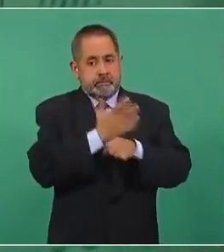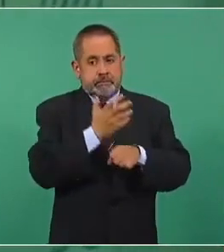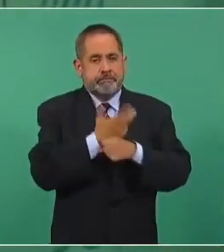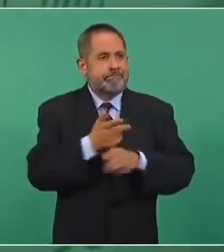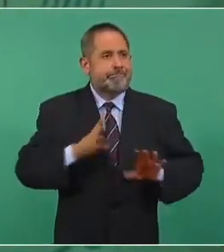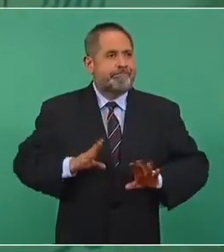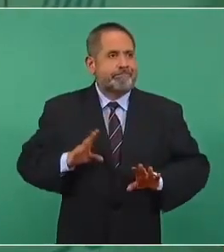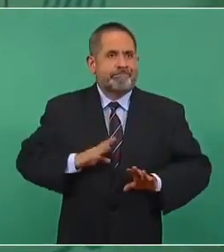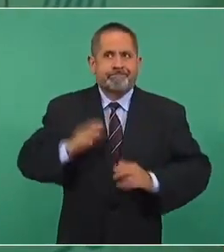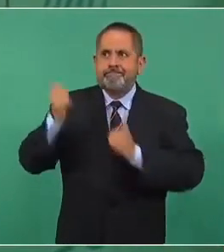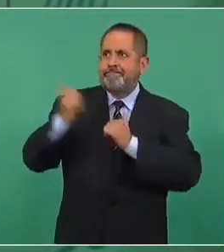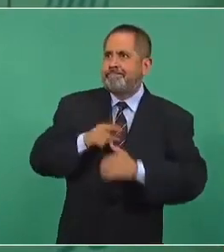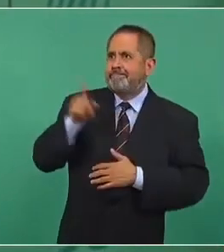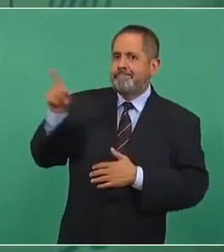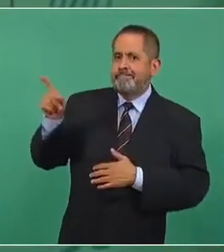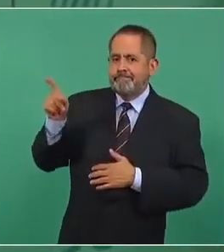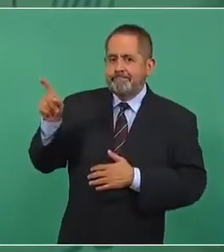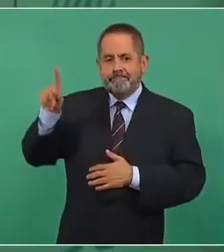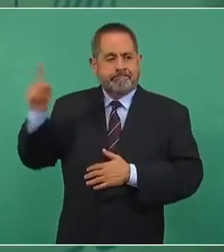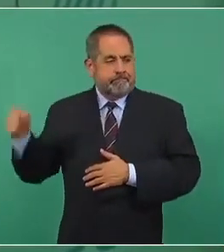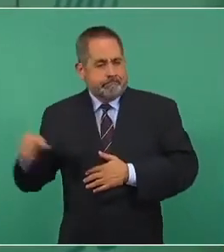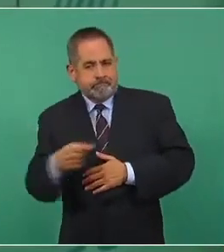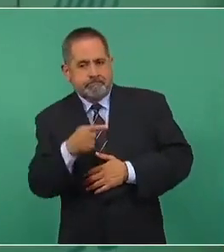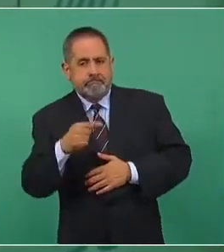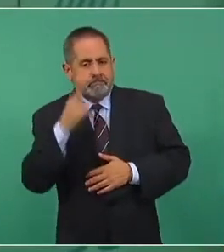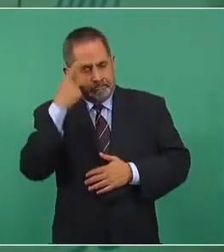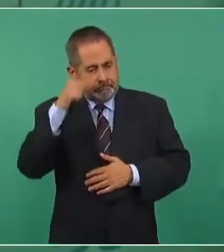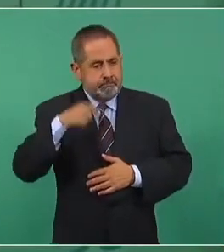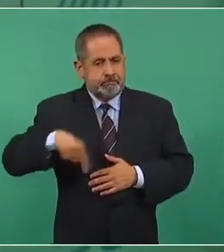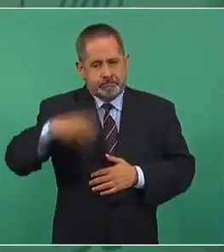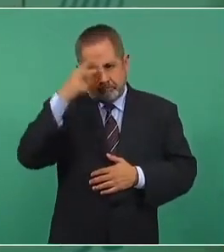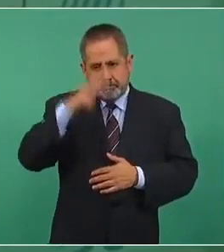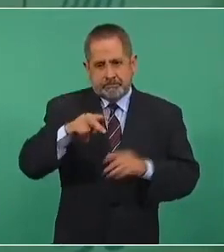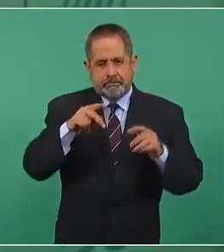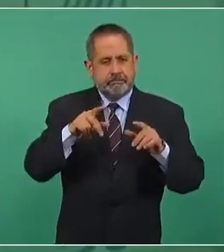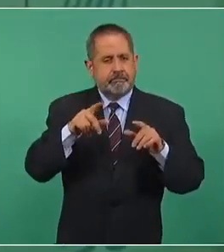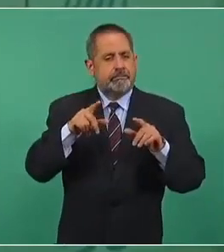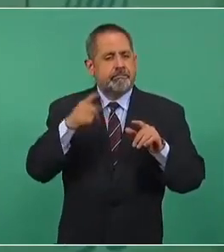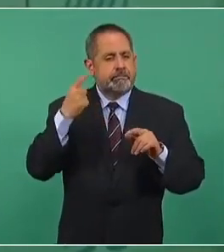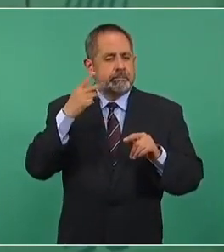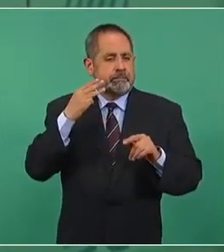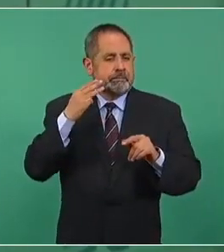convenía traerlo a Manzanilla del Perú.